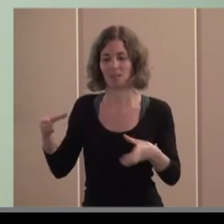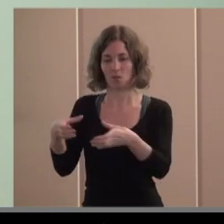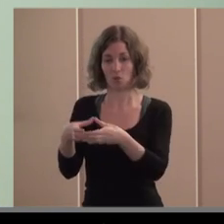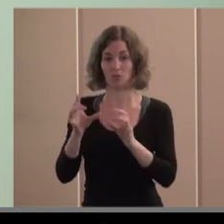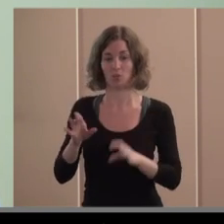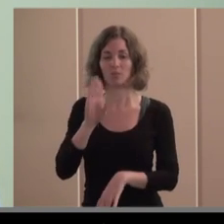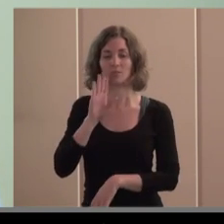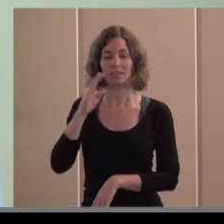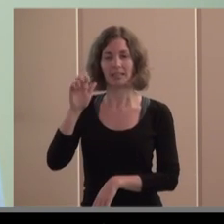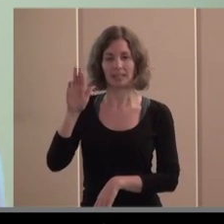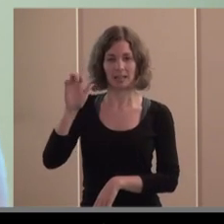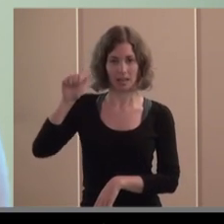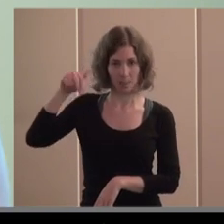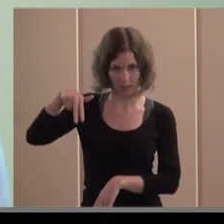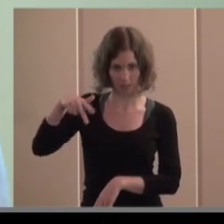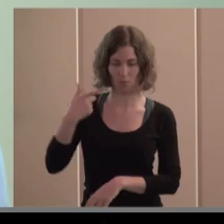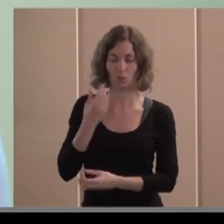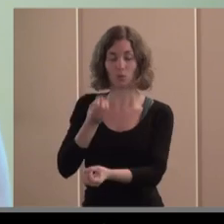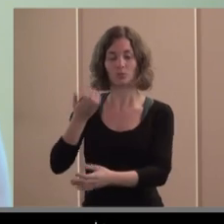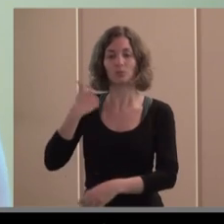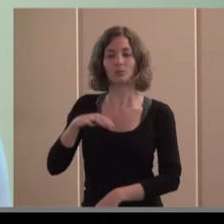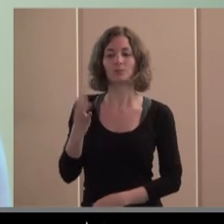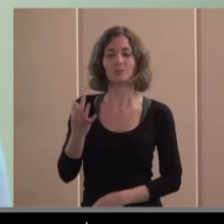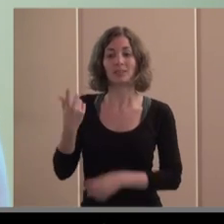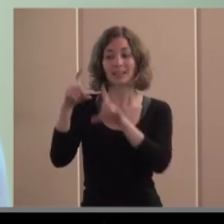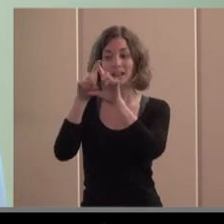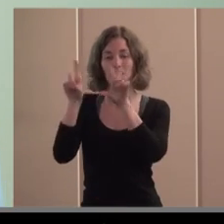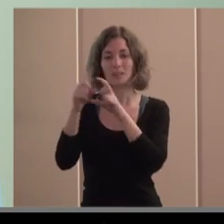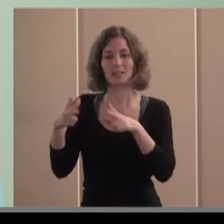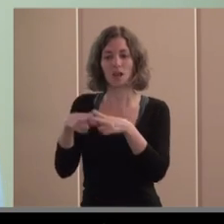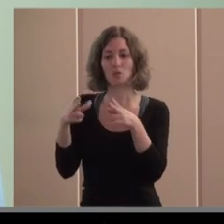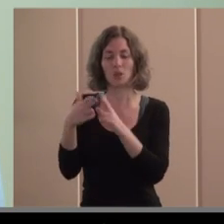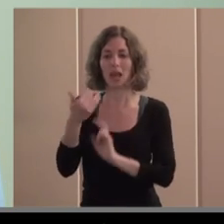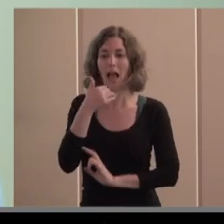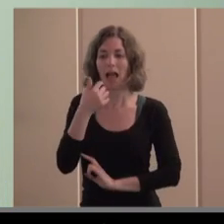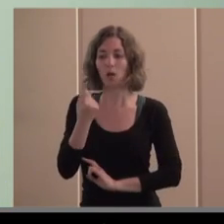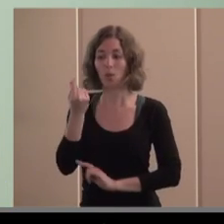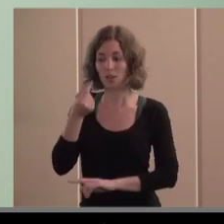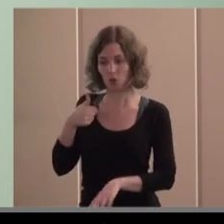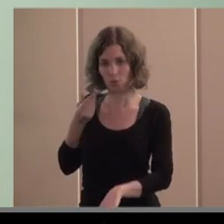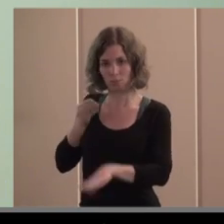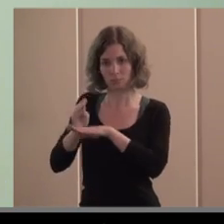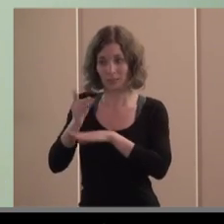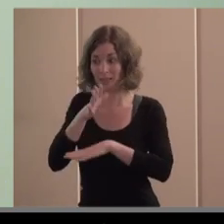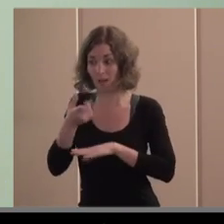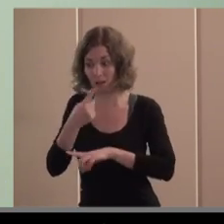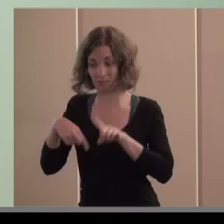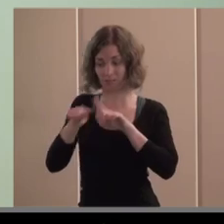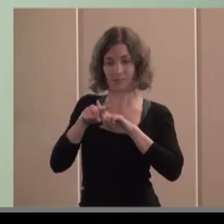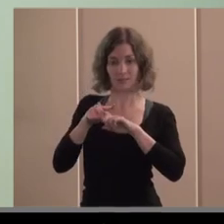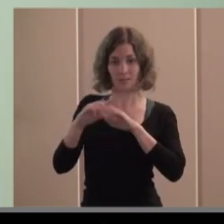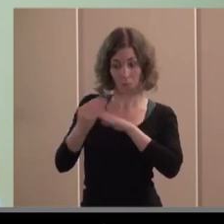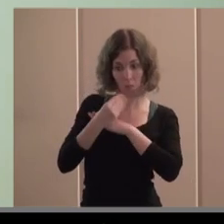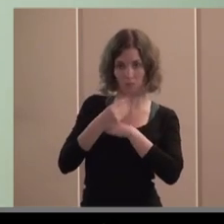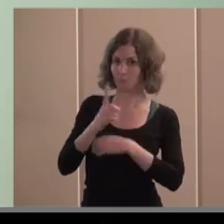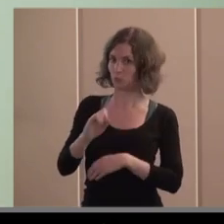expresado antes Carmen en el sentido de que no hay una devolución al capital que se invierte sino que la